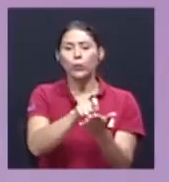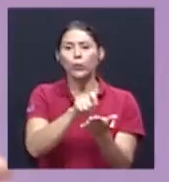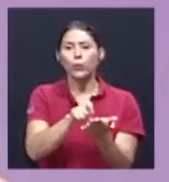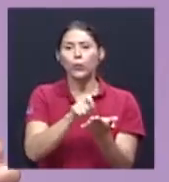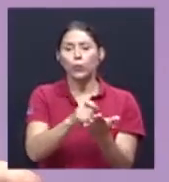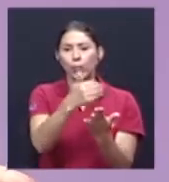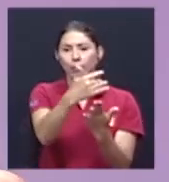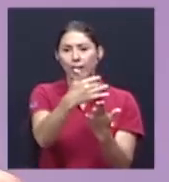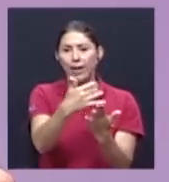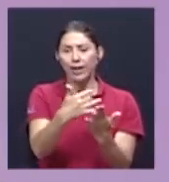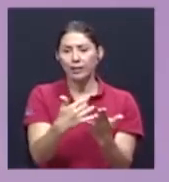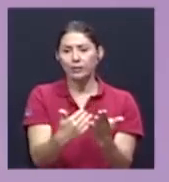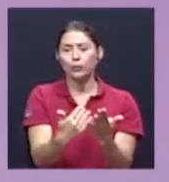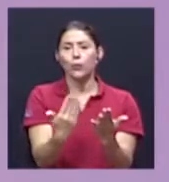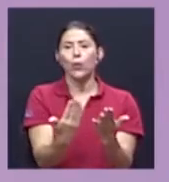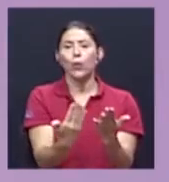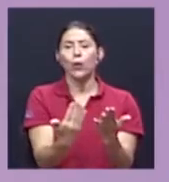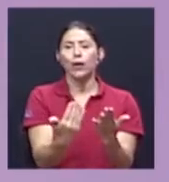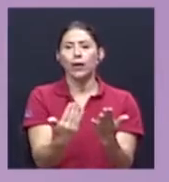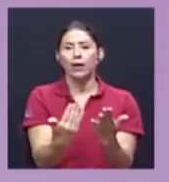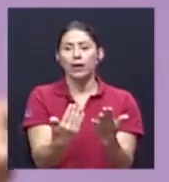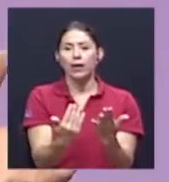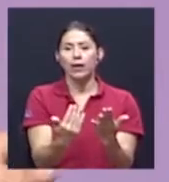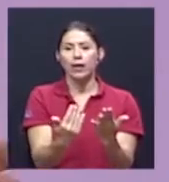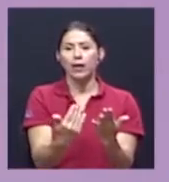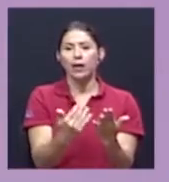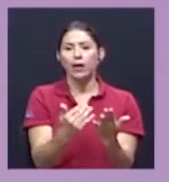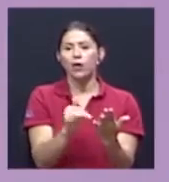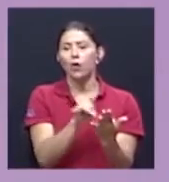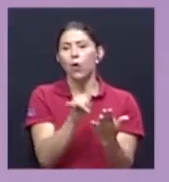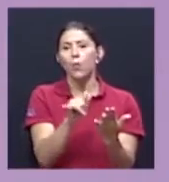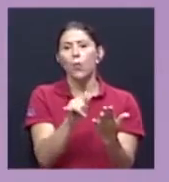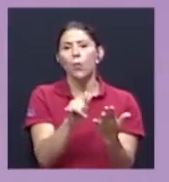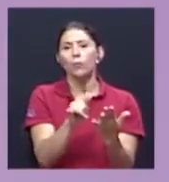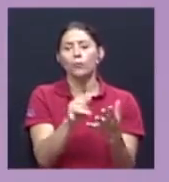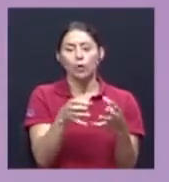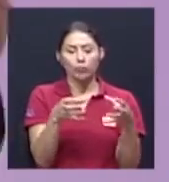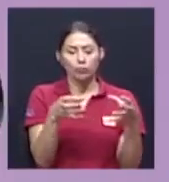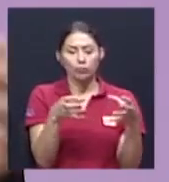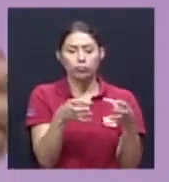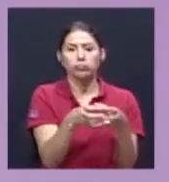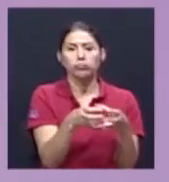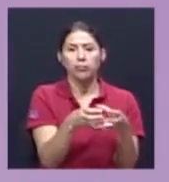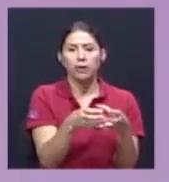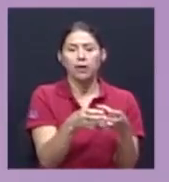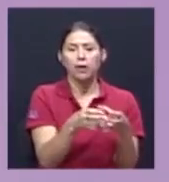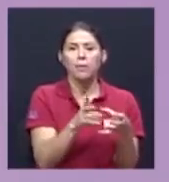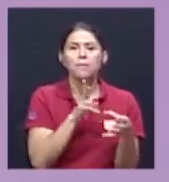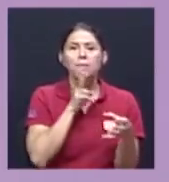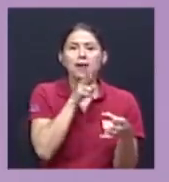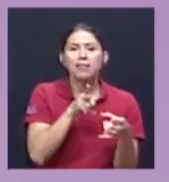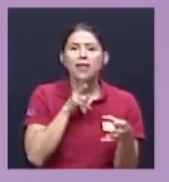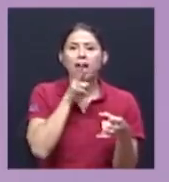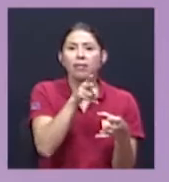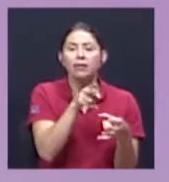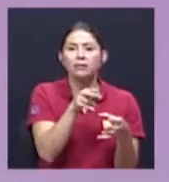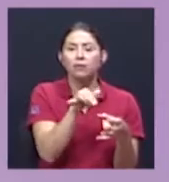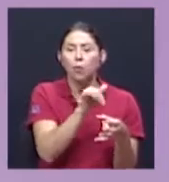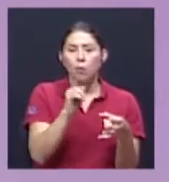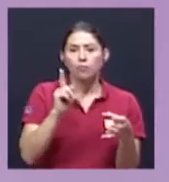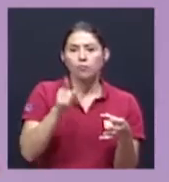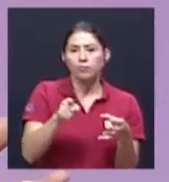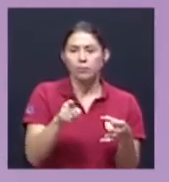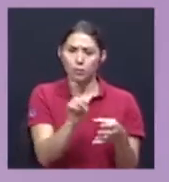por lo tanto no es un conjunto de verdades en el sentido de algo que manda ¿verdad? sino